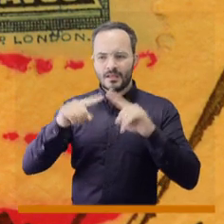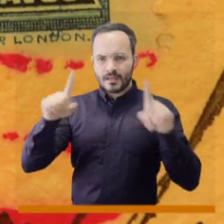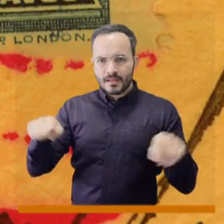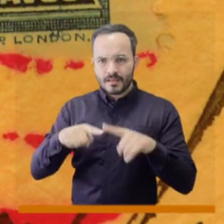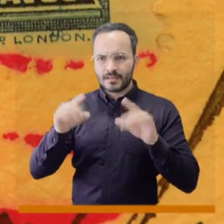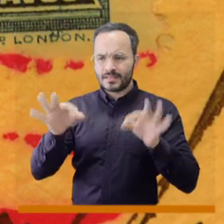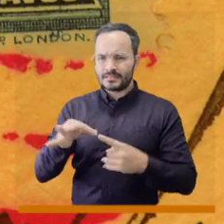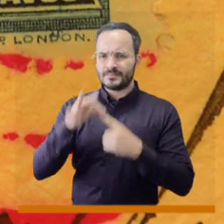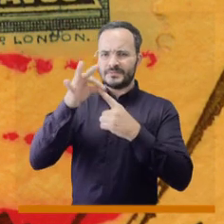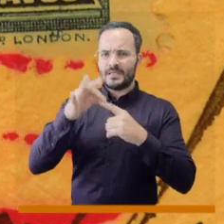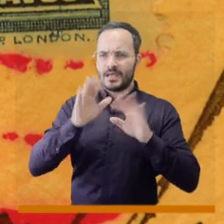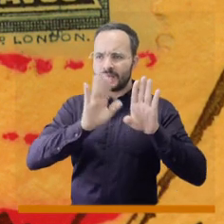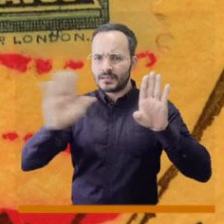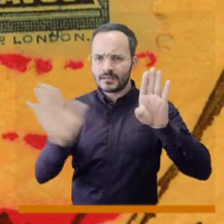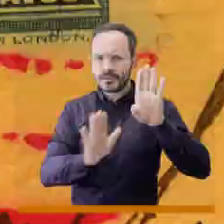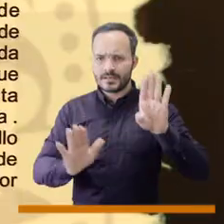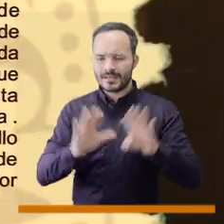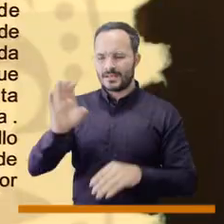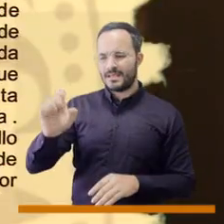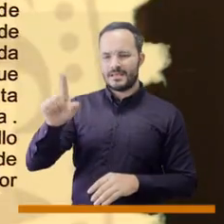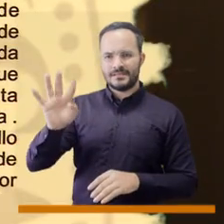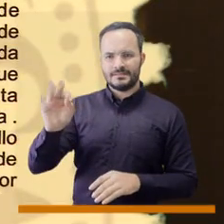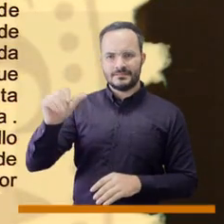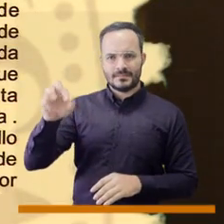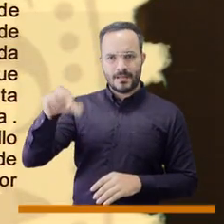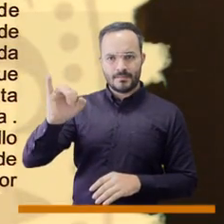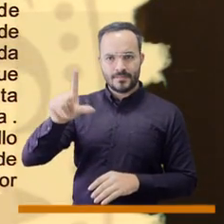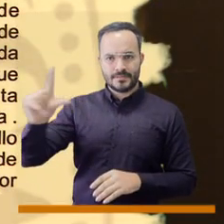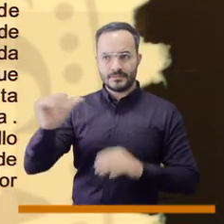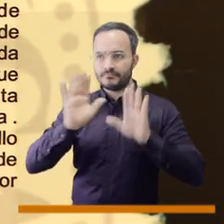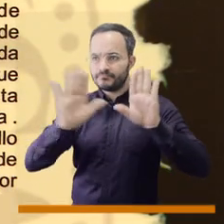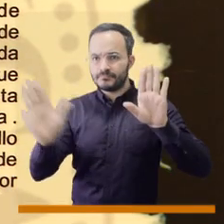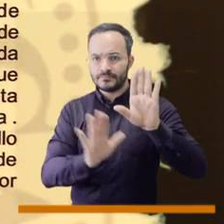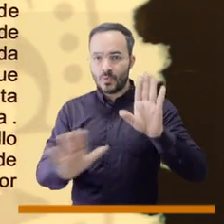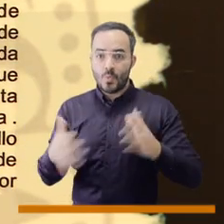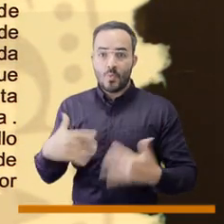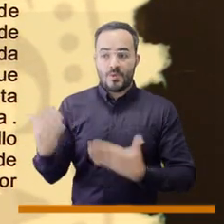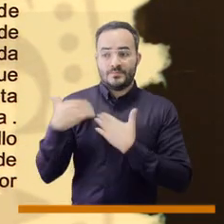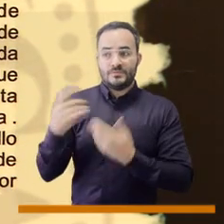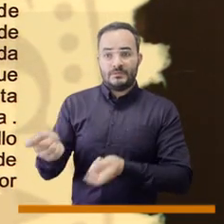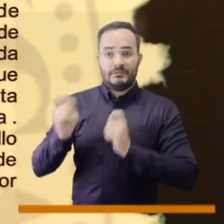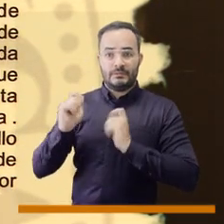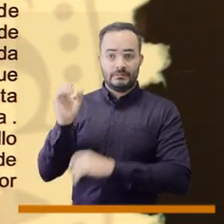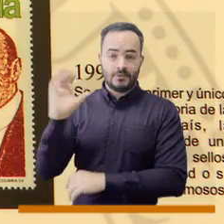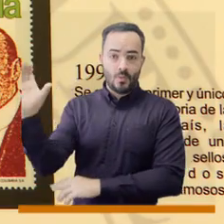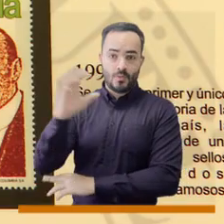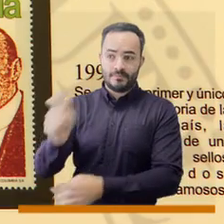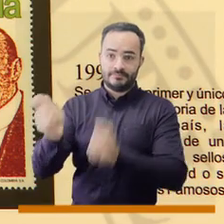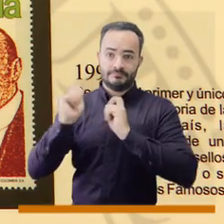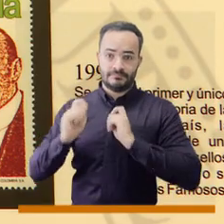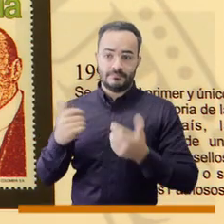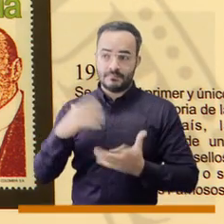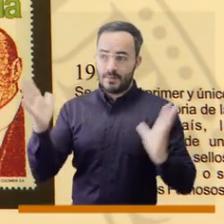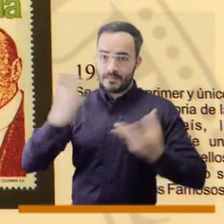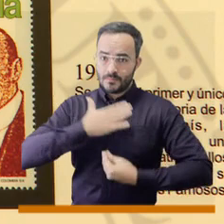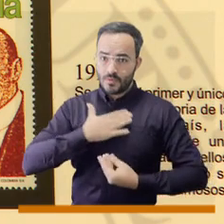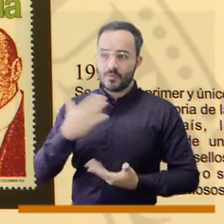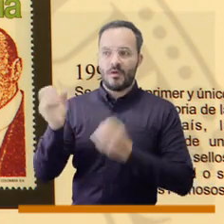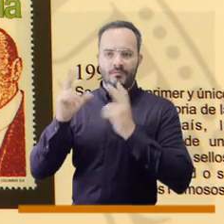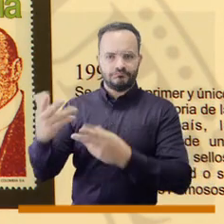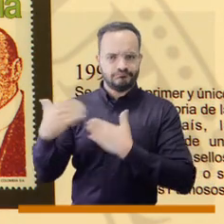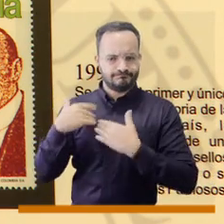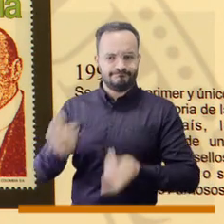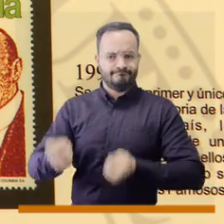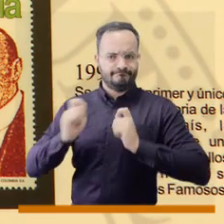a las cuales se les da el manejo patrimonial que da el banco a sus colecciones porque la responsabilidad que tenemos sobre el patrimonio que nos ha sido